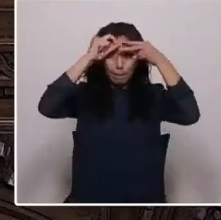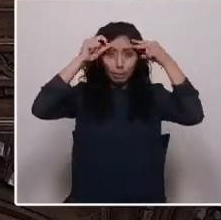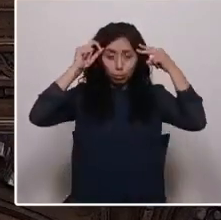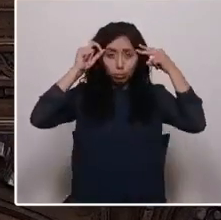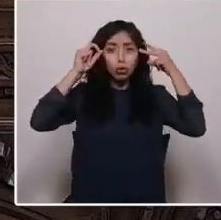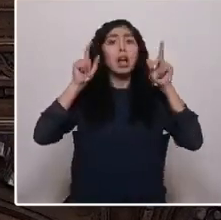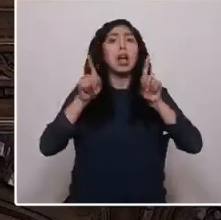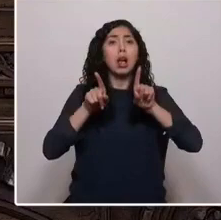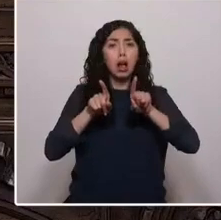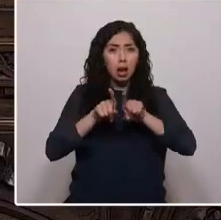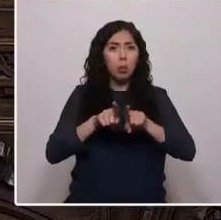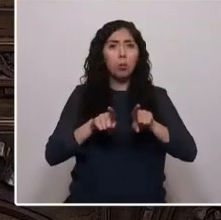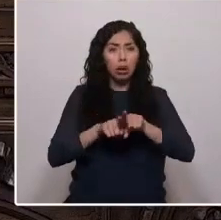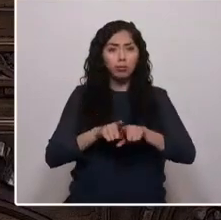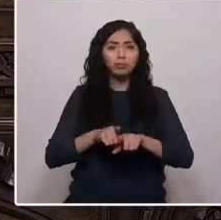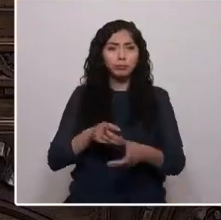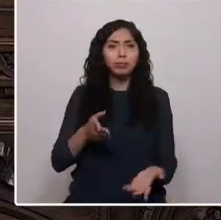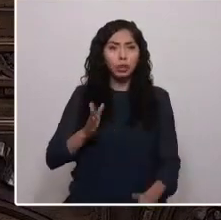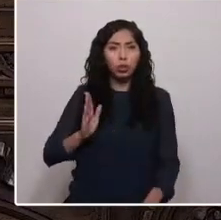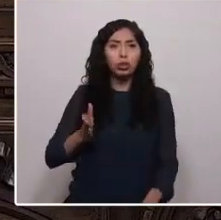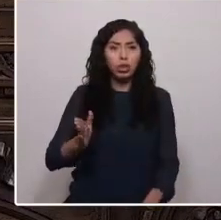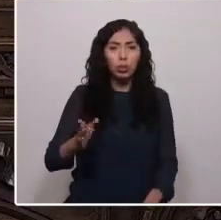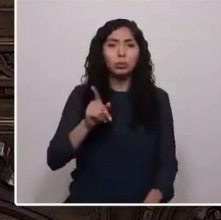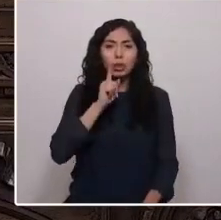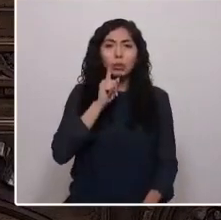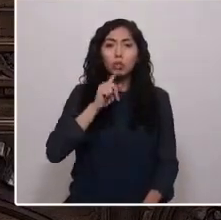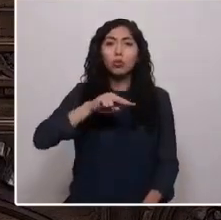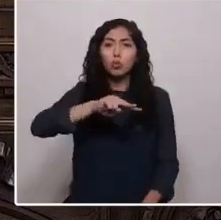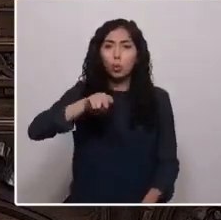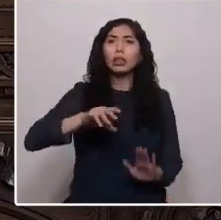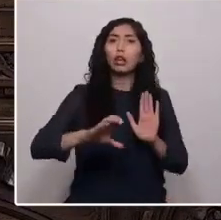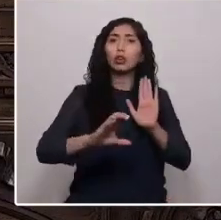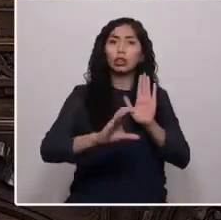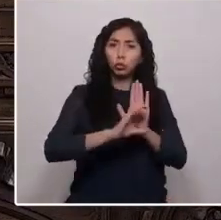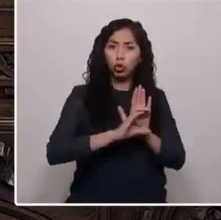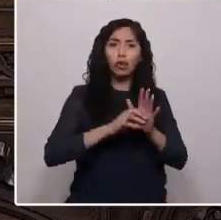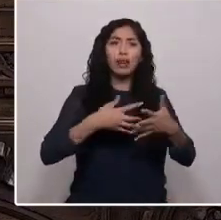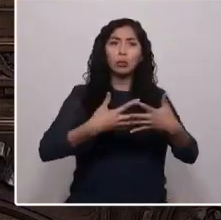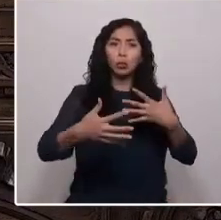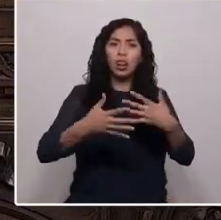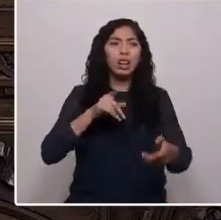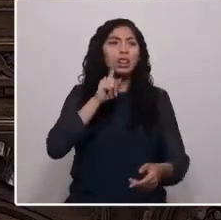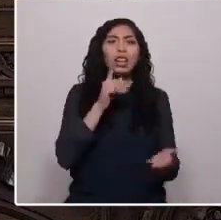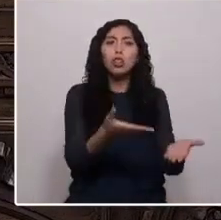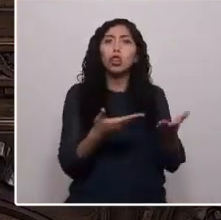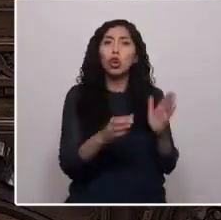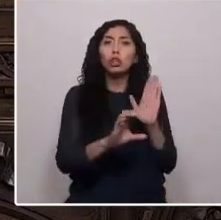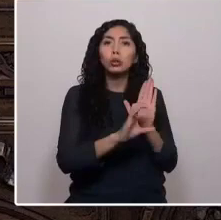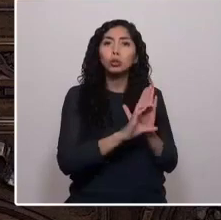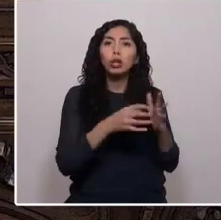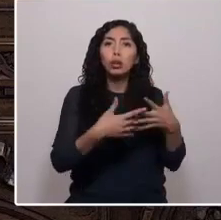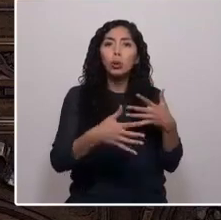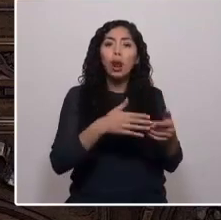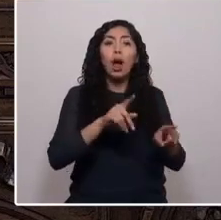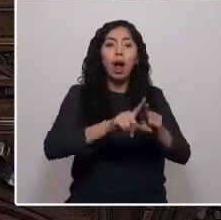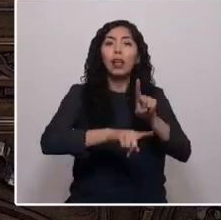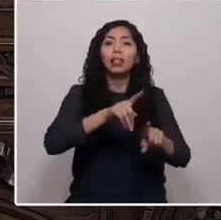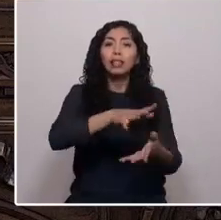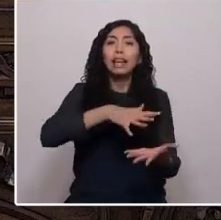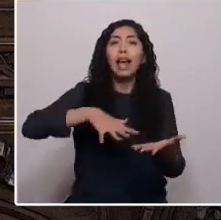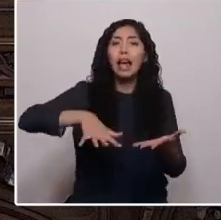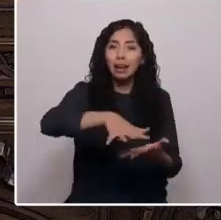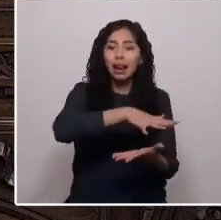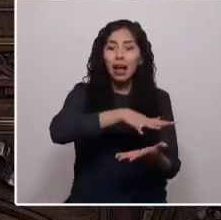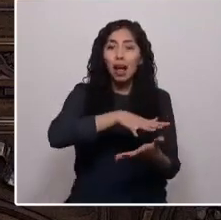Asmapu, nuestra propia constitución natural, que nos dio la madre tierra. De ahí nace el Asmoñén,